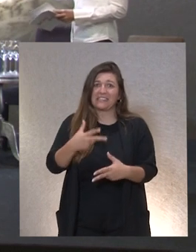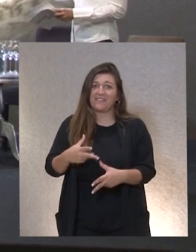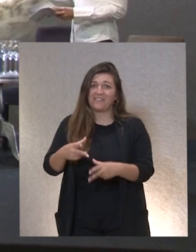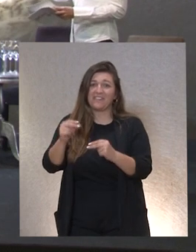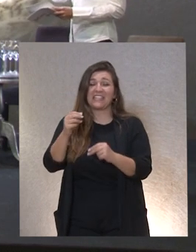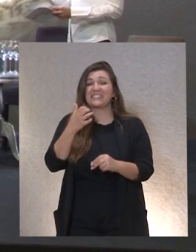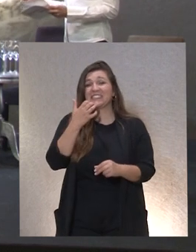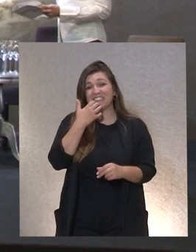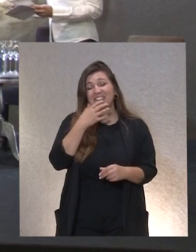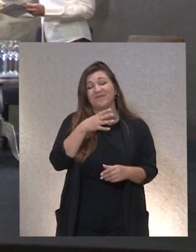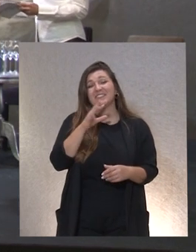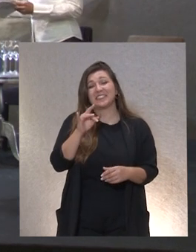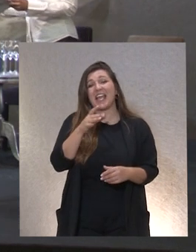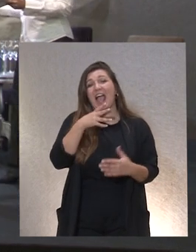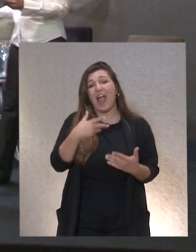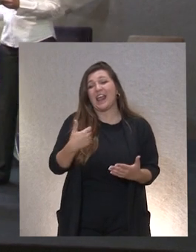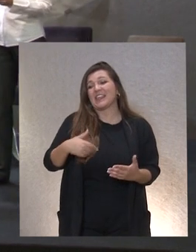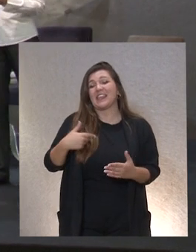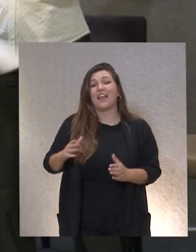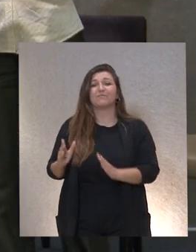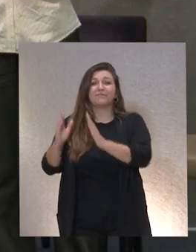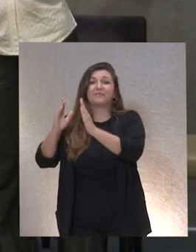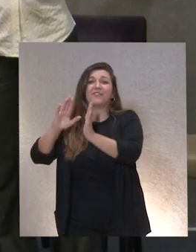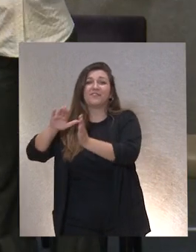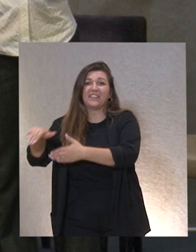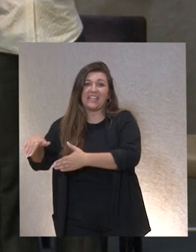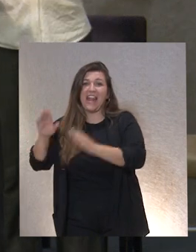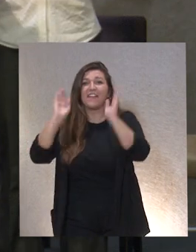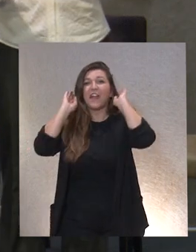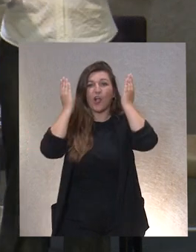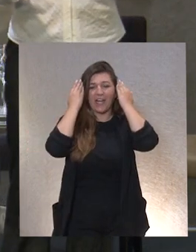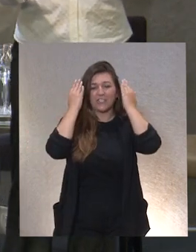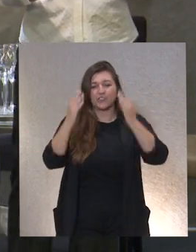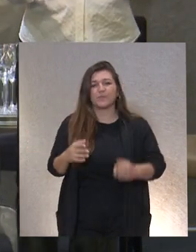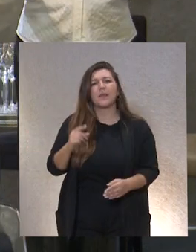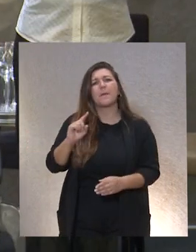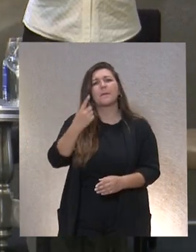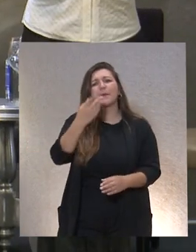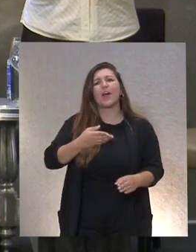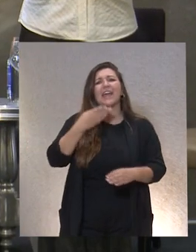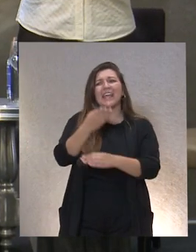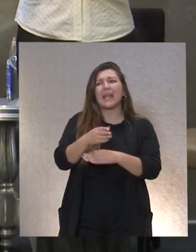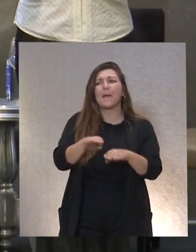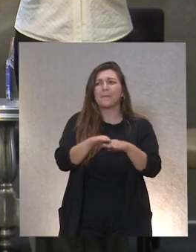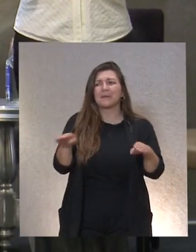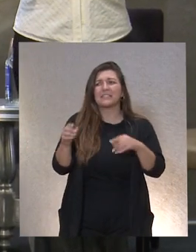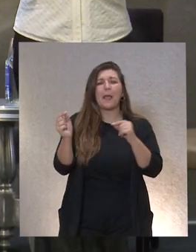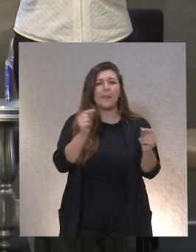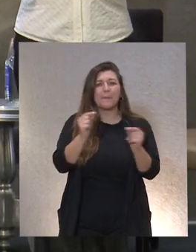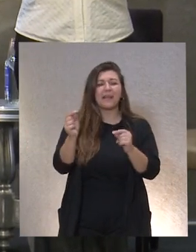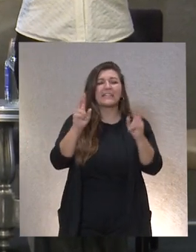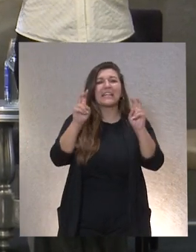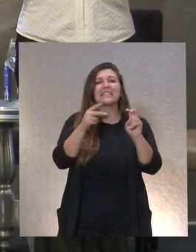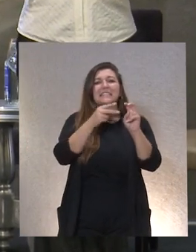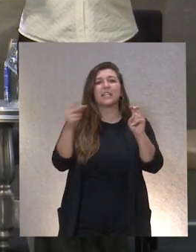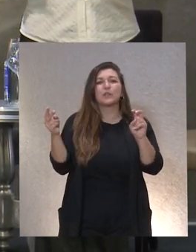en el tramo final de este congreso. Exacto. Primero lo que vamos a hacer es asistir a la mesa de debate que tiene por título